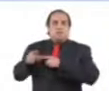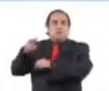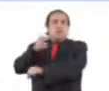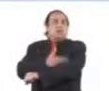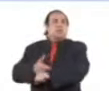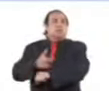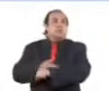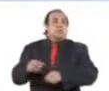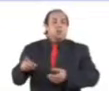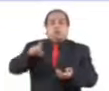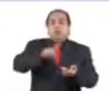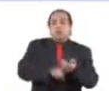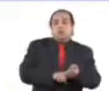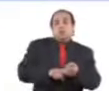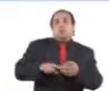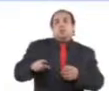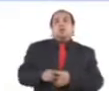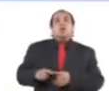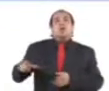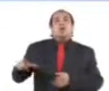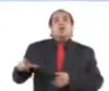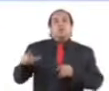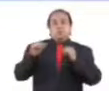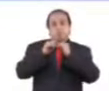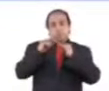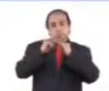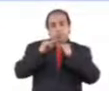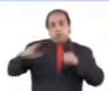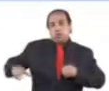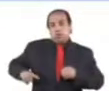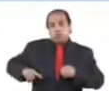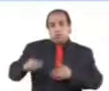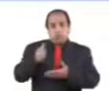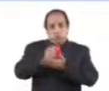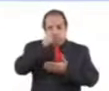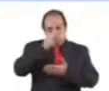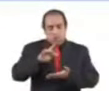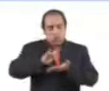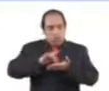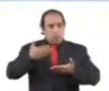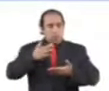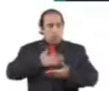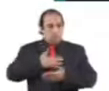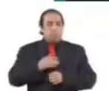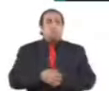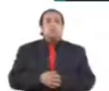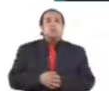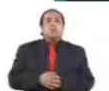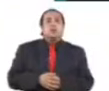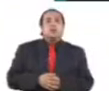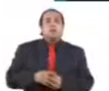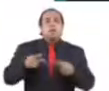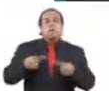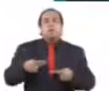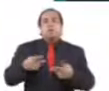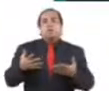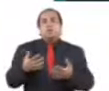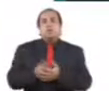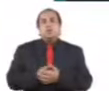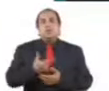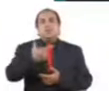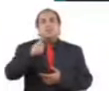ante instancias de gobiernos capitalinos. Agradezco personalmente a las y los gestores